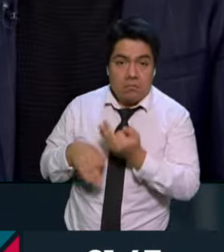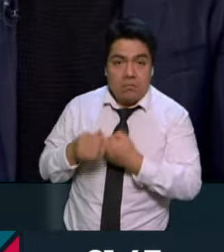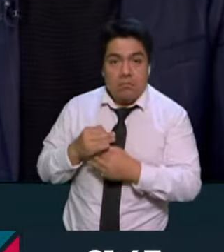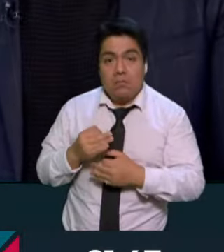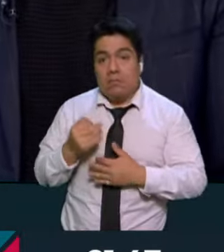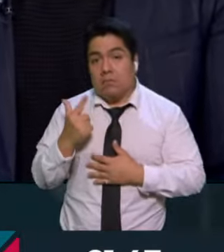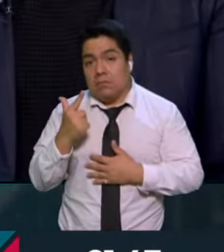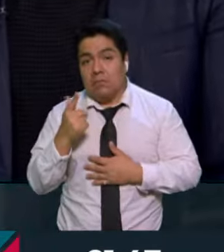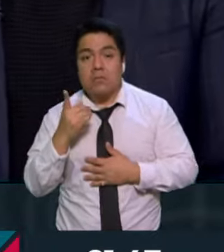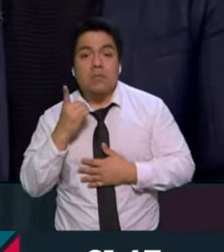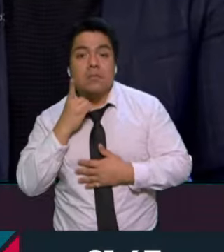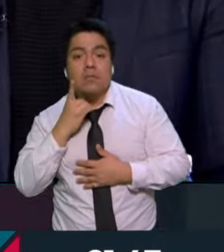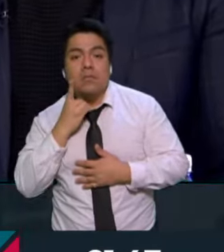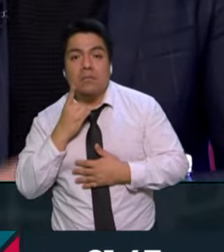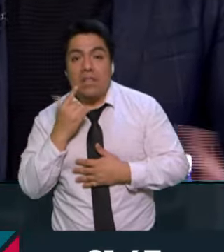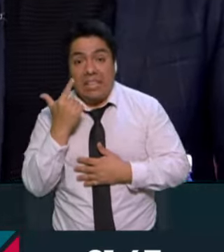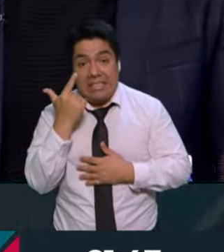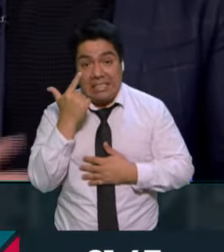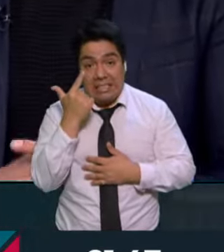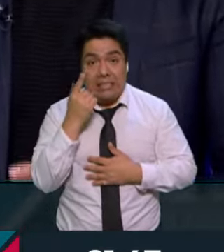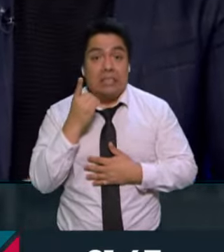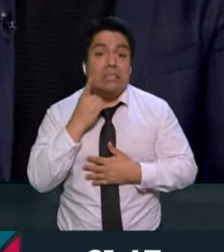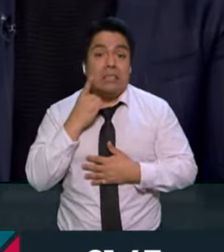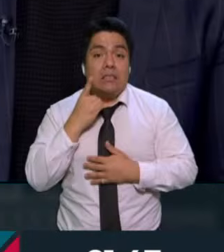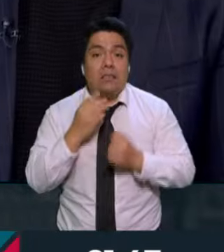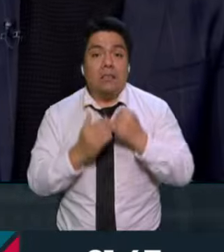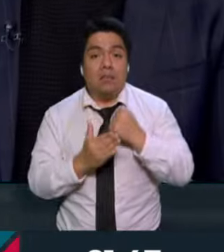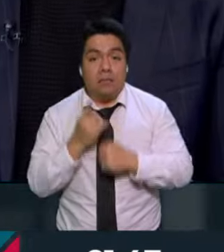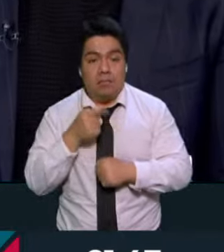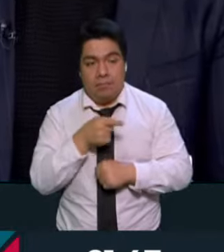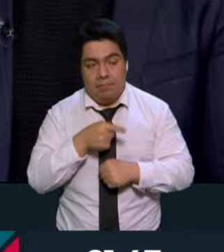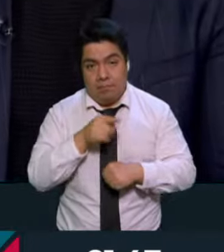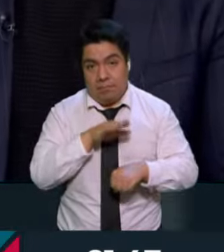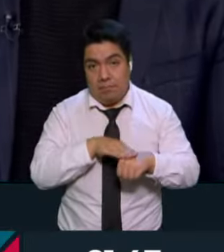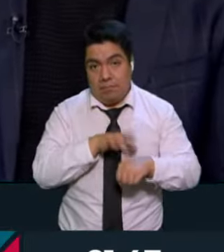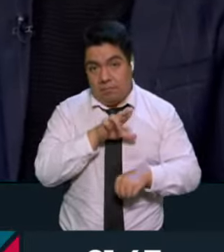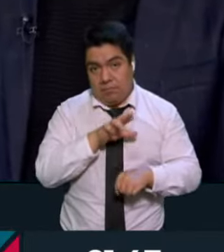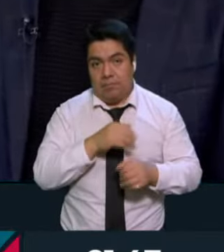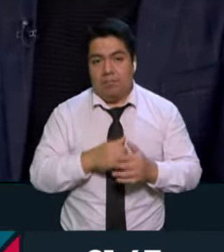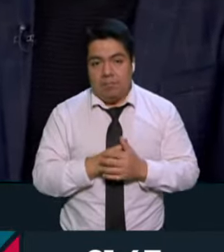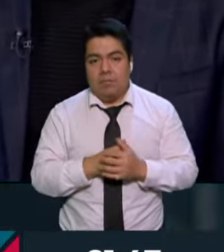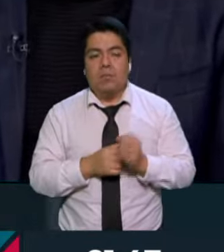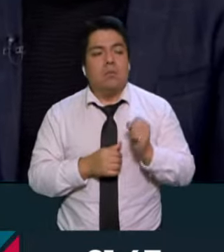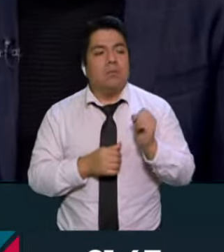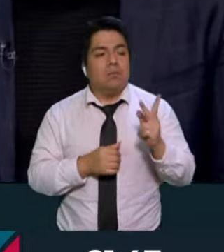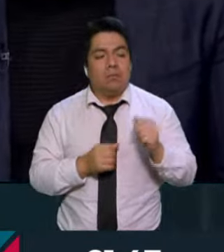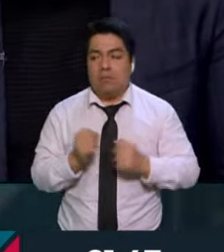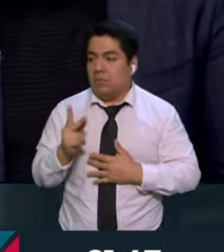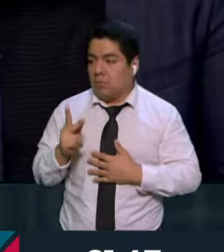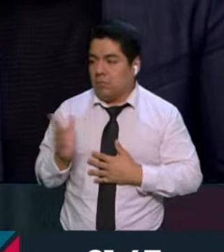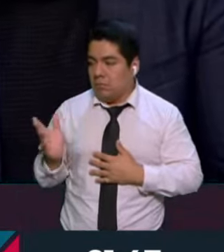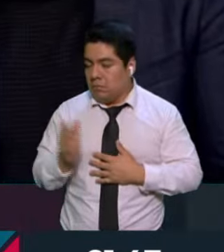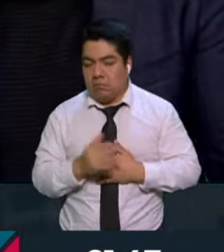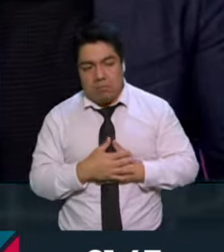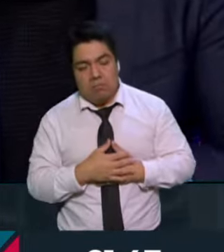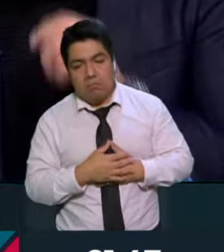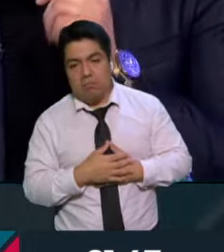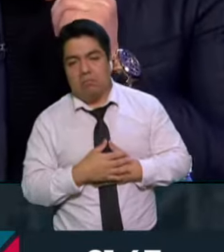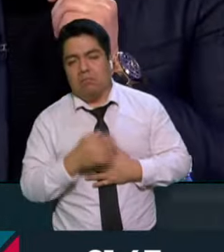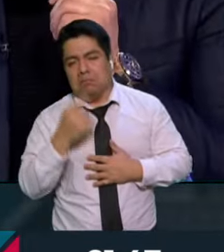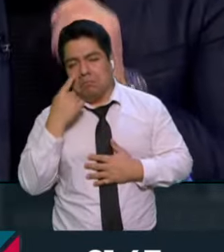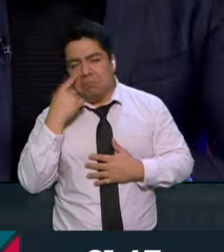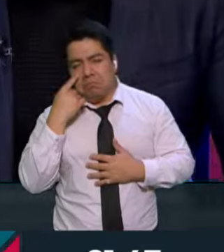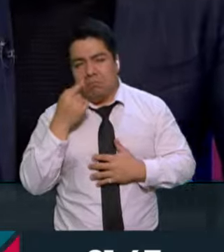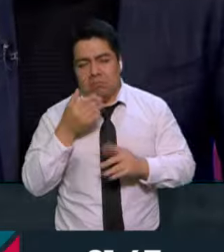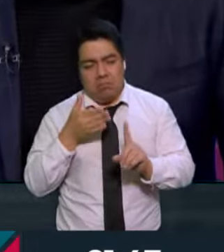de siete diputados, que no es cosa menor, porque con eso tendrían la mayoría calificada. Ok. Sobre el tema,